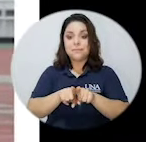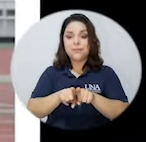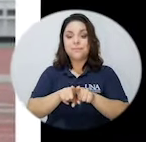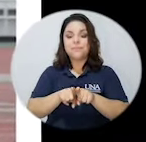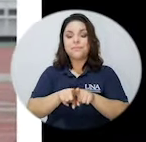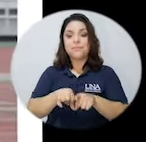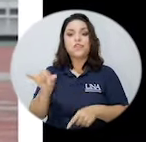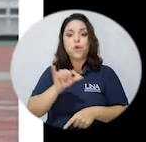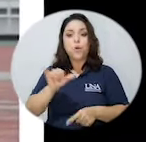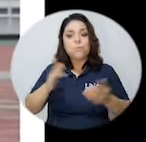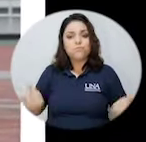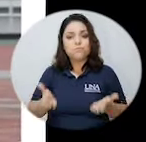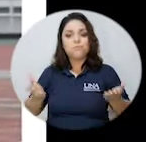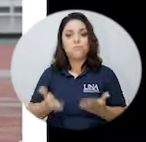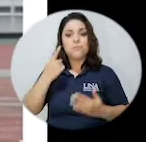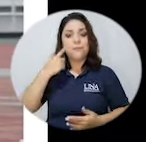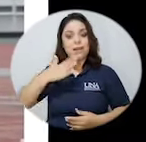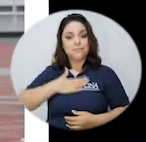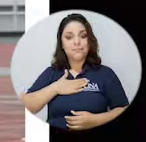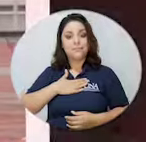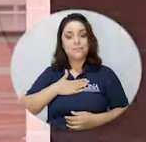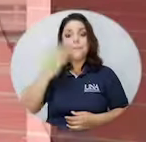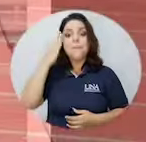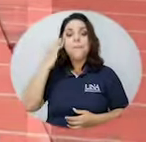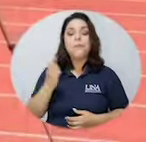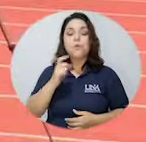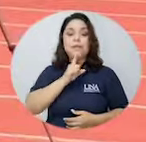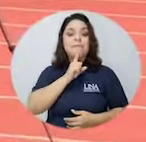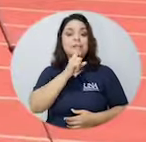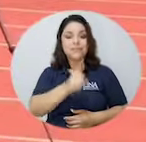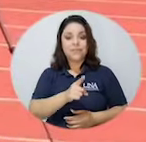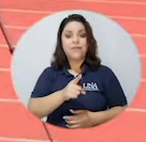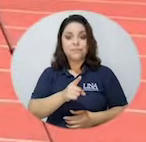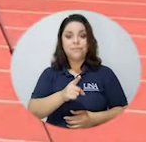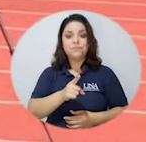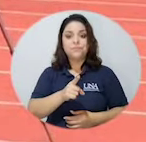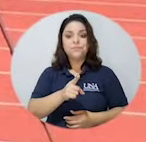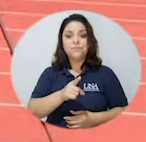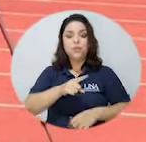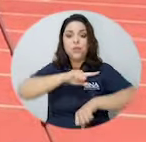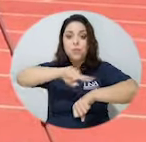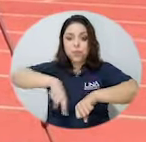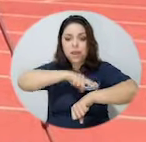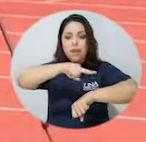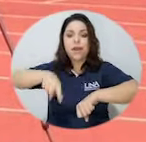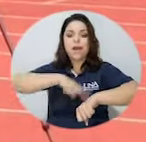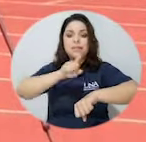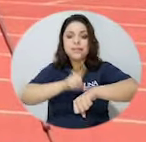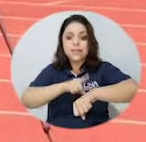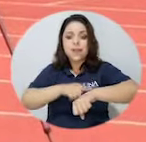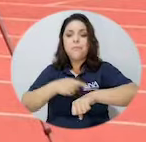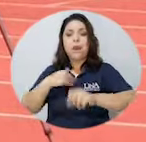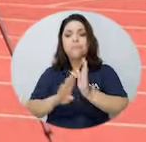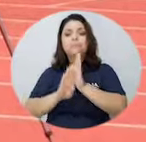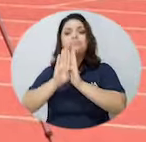eso es como motivación para mí porque la verdad es que uno durante todo ese tiempo uno